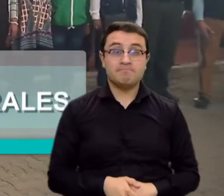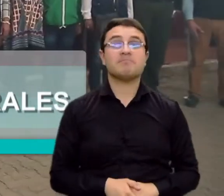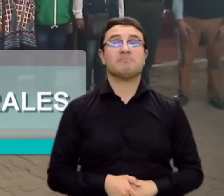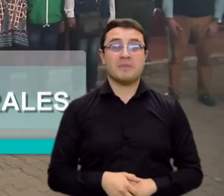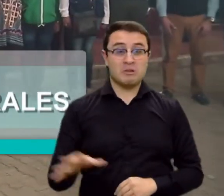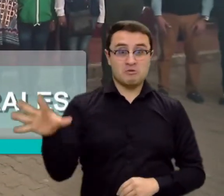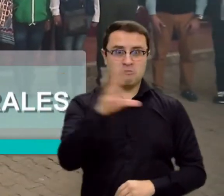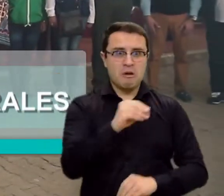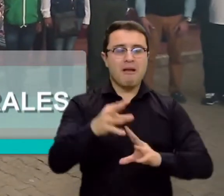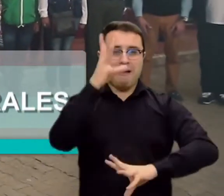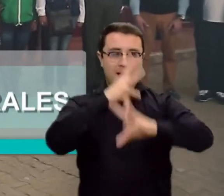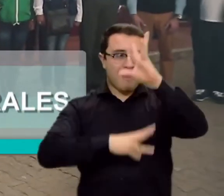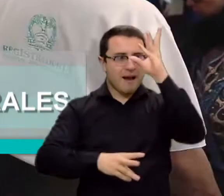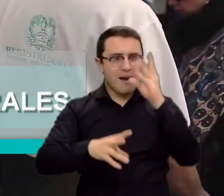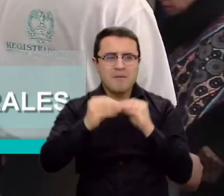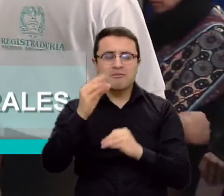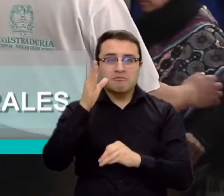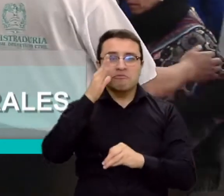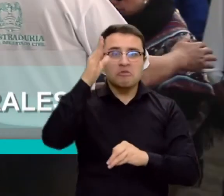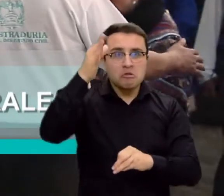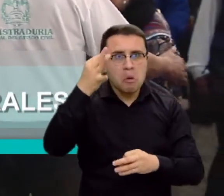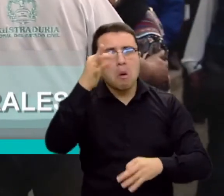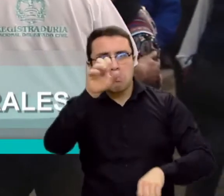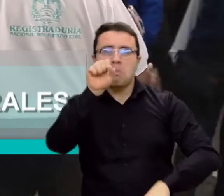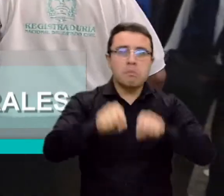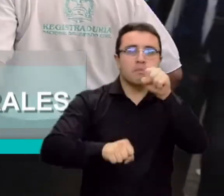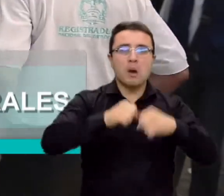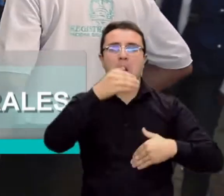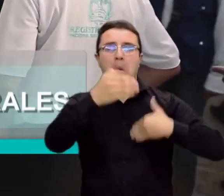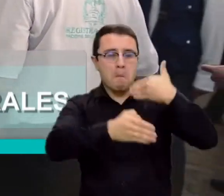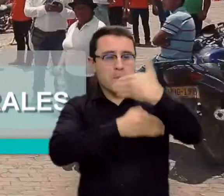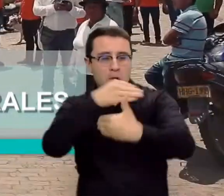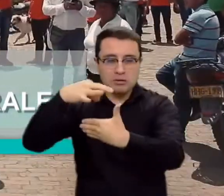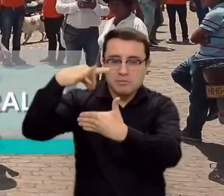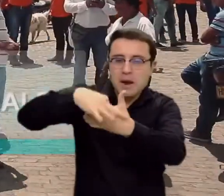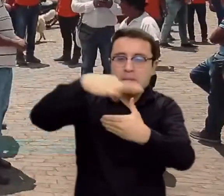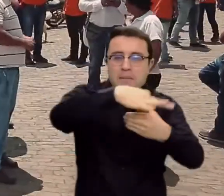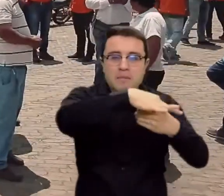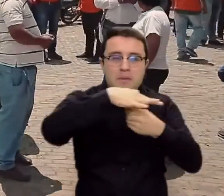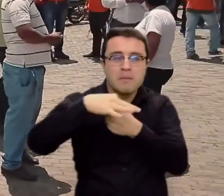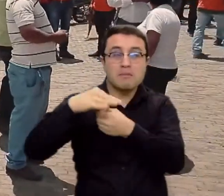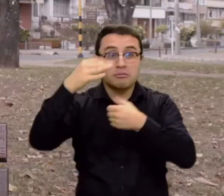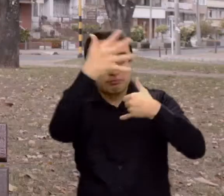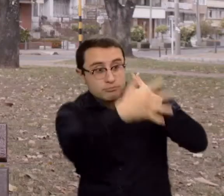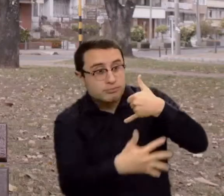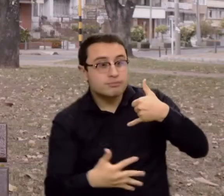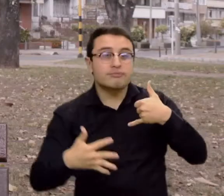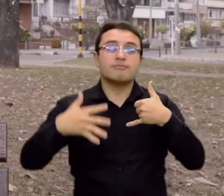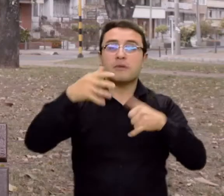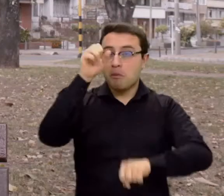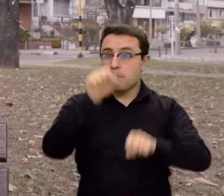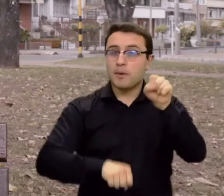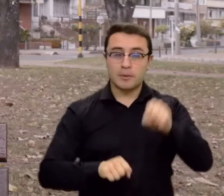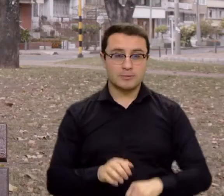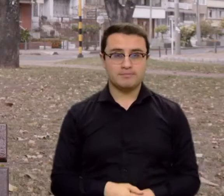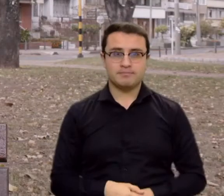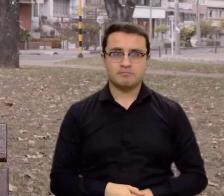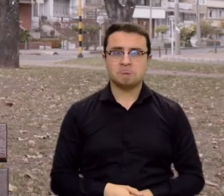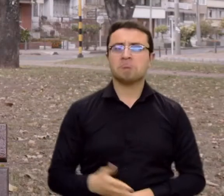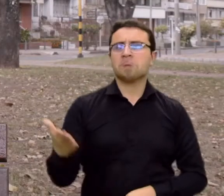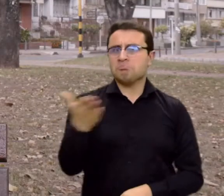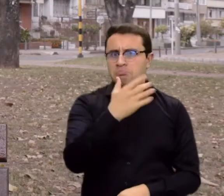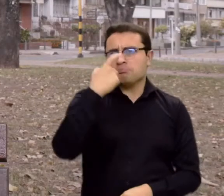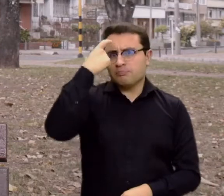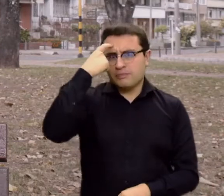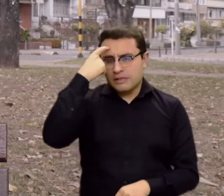De igual forma, han dejado grandes aprendizajes para el desarrollo de futuros procesos electorales en Colombia. Tenemos que empezar a pensar, por